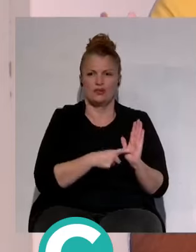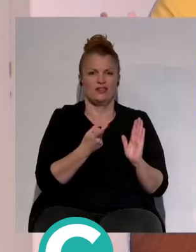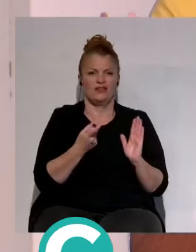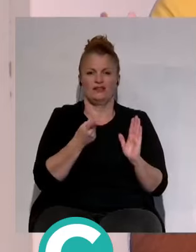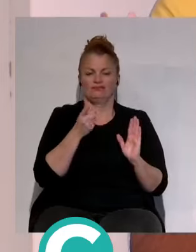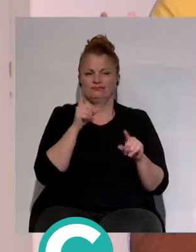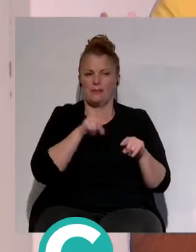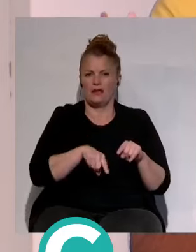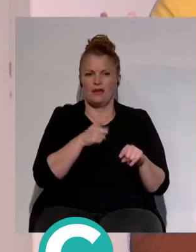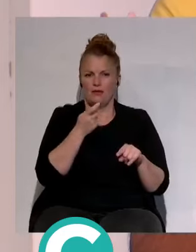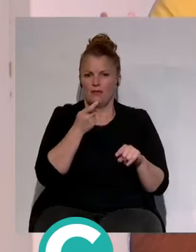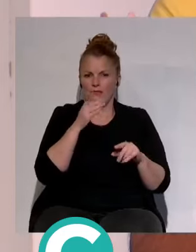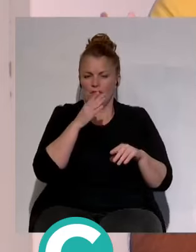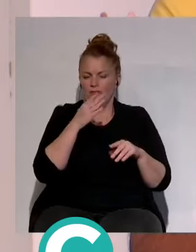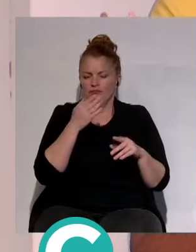de los futbolistas.